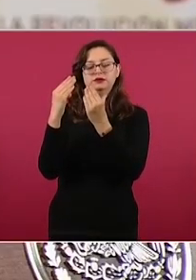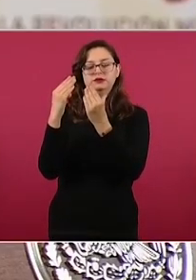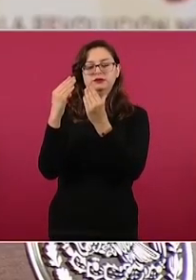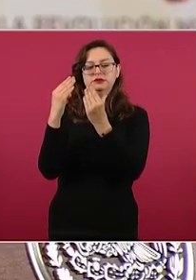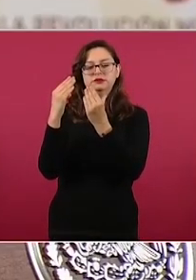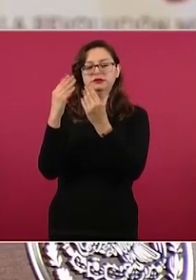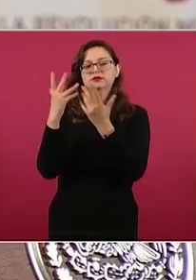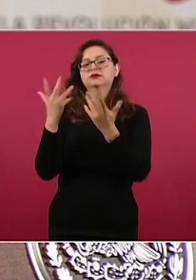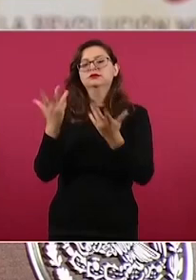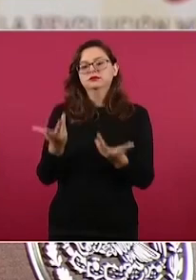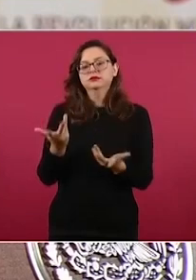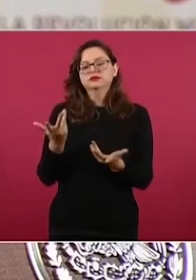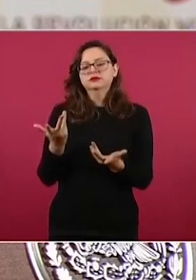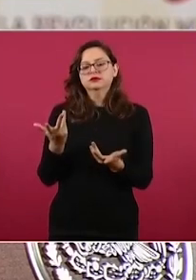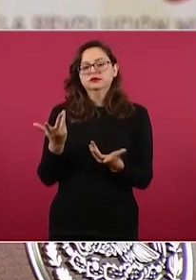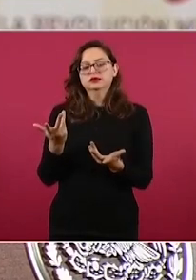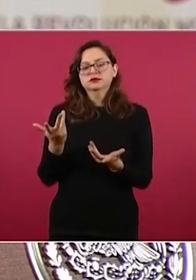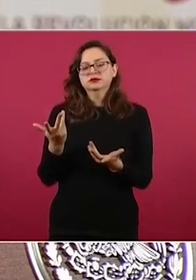ahora ya